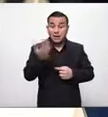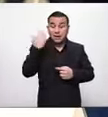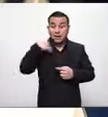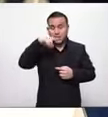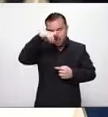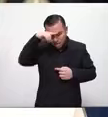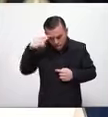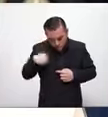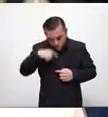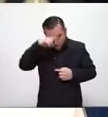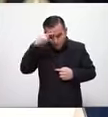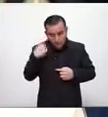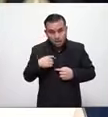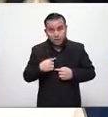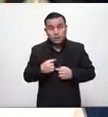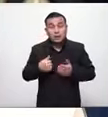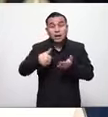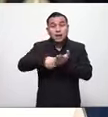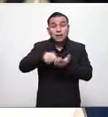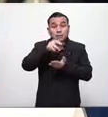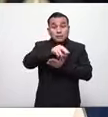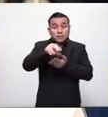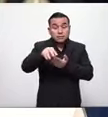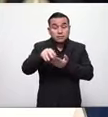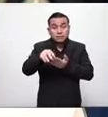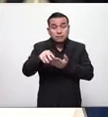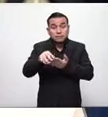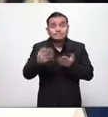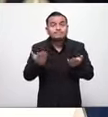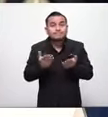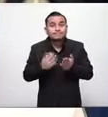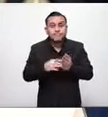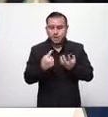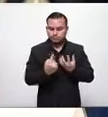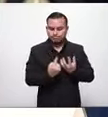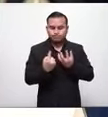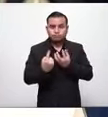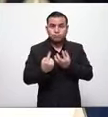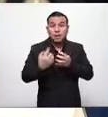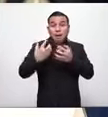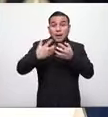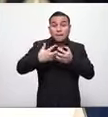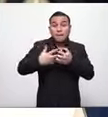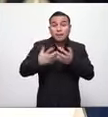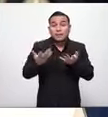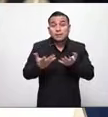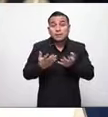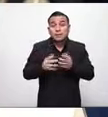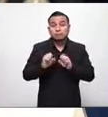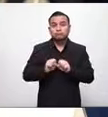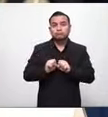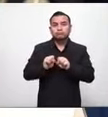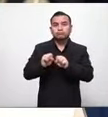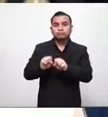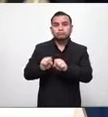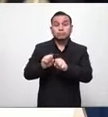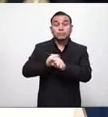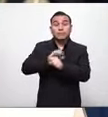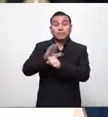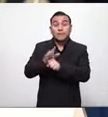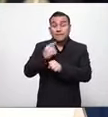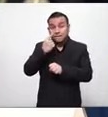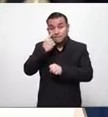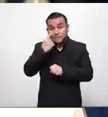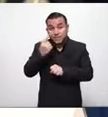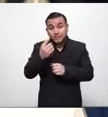muy de cerca porque era el líder del sector comercio falleció a causa de COVID